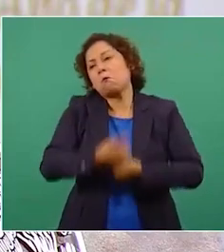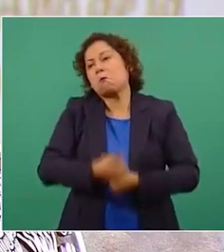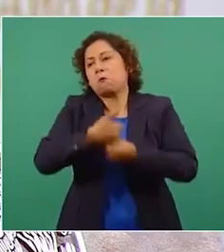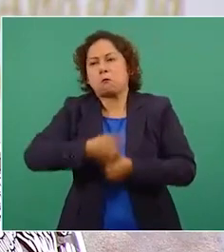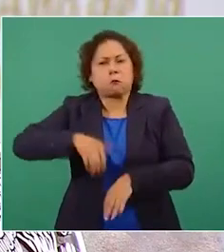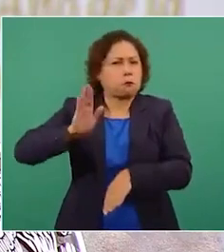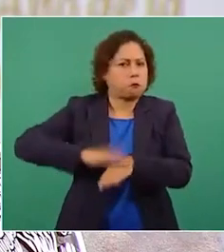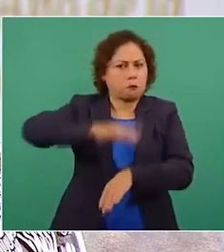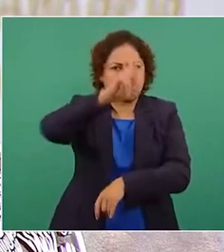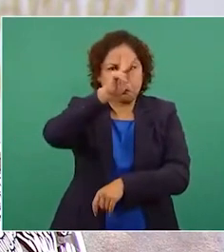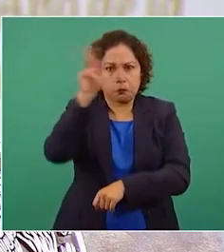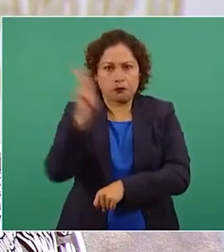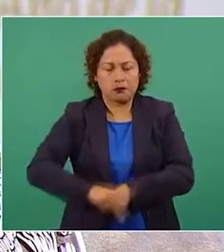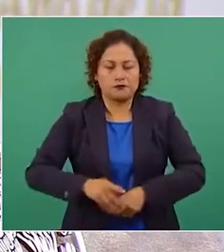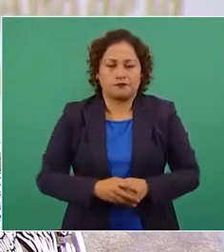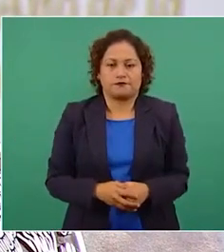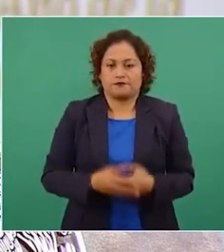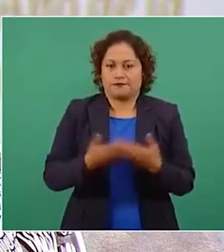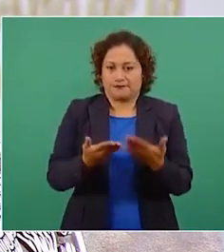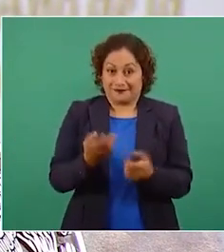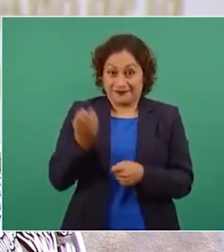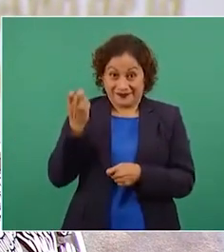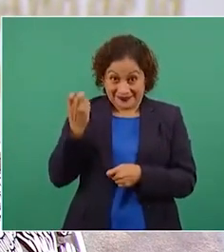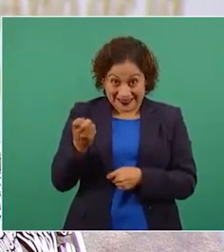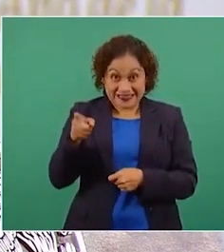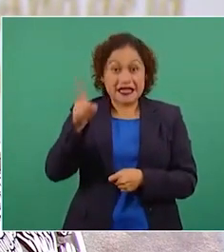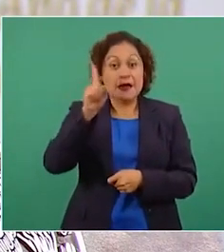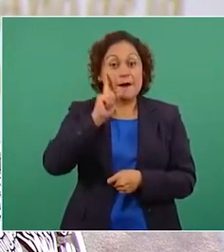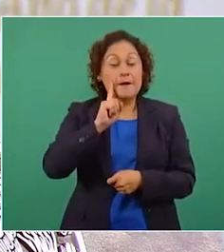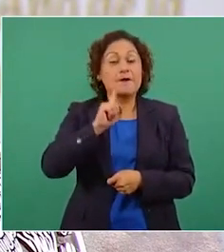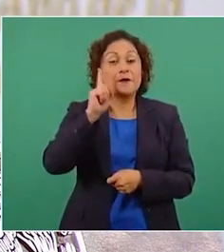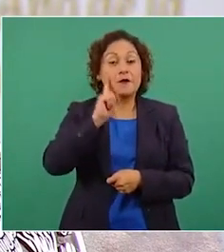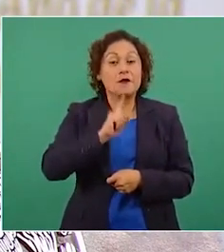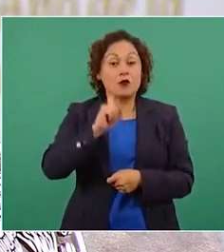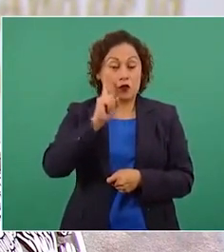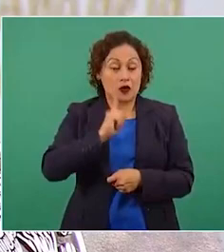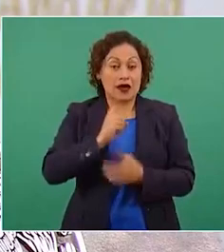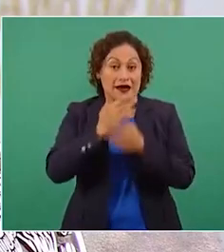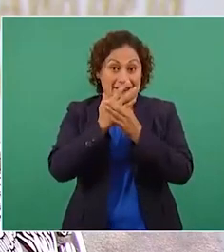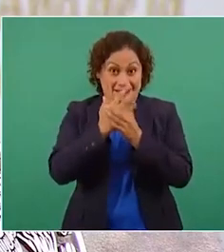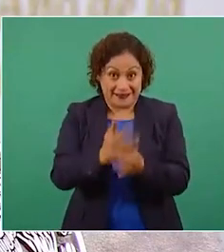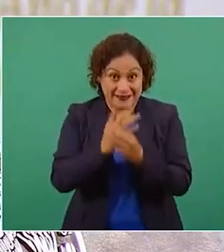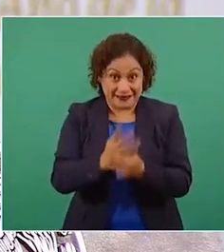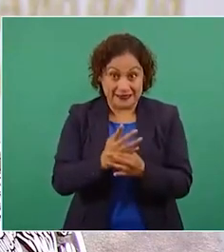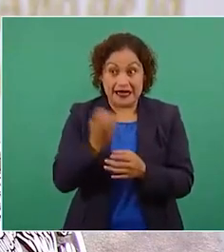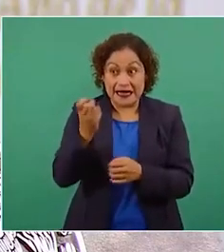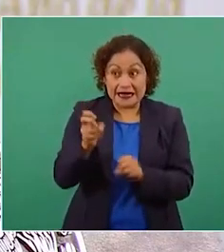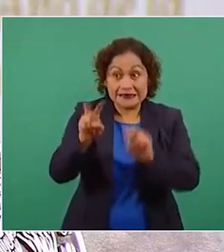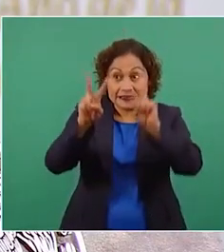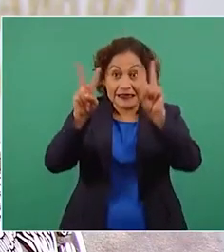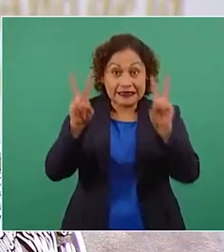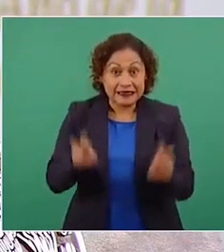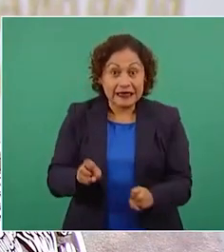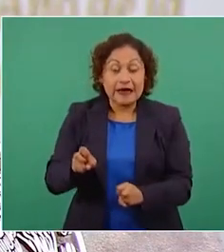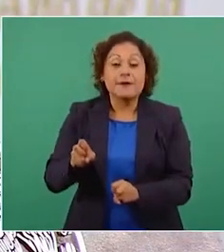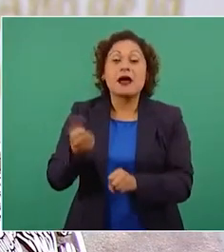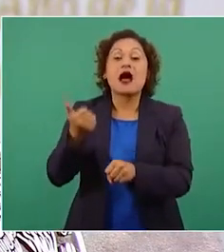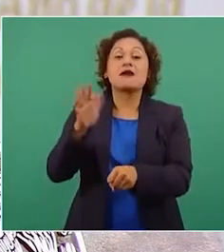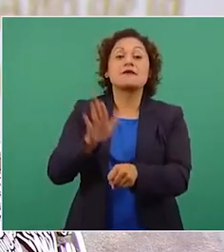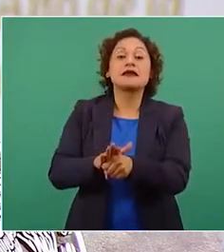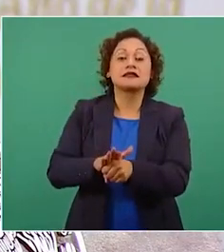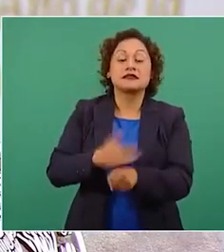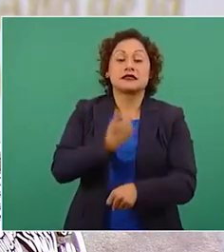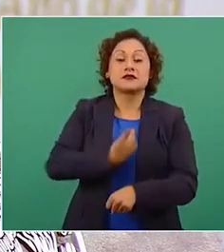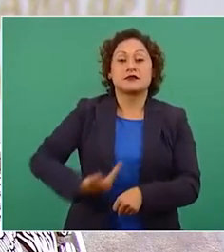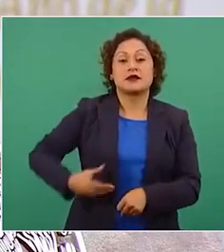Bueno, este es el mensaje que manda la administración de López Obrador, dice, manda todos los días